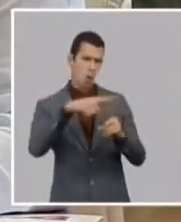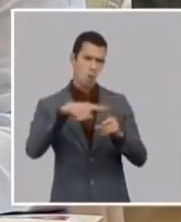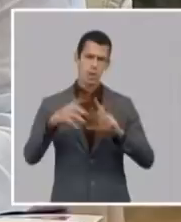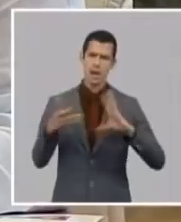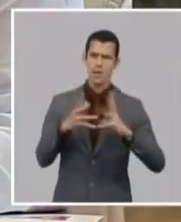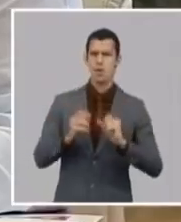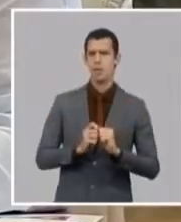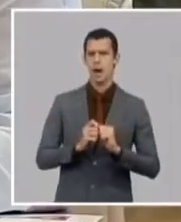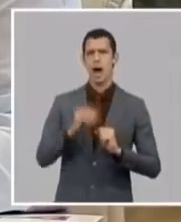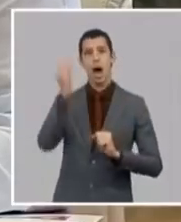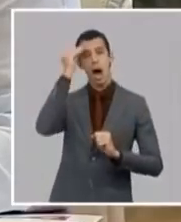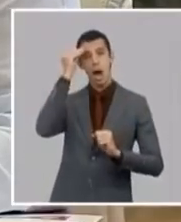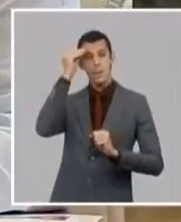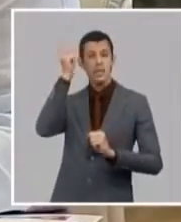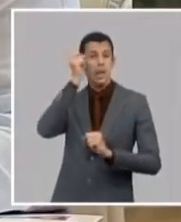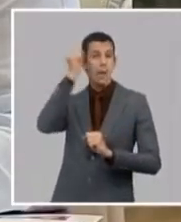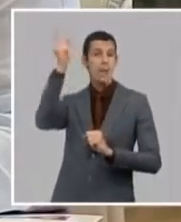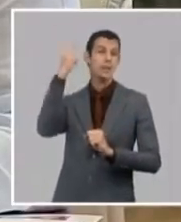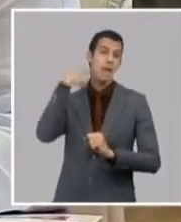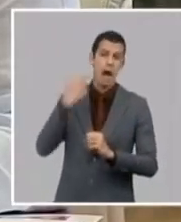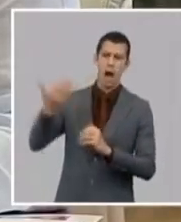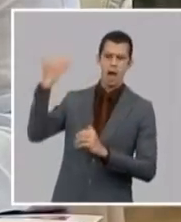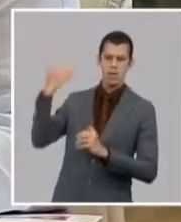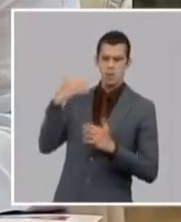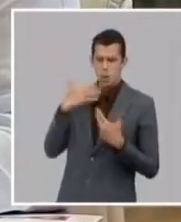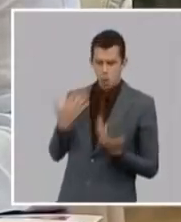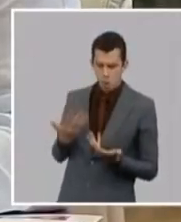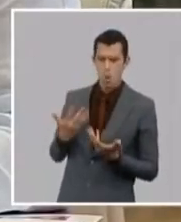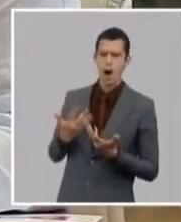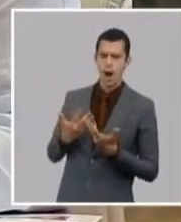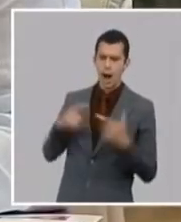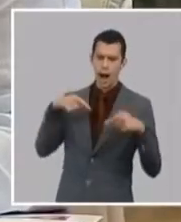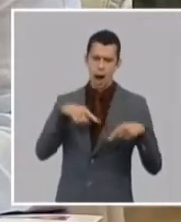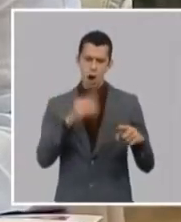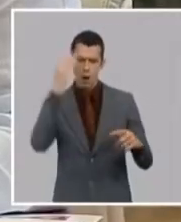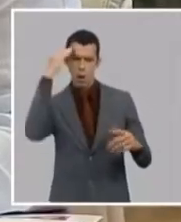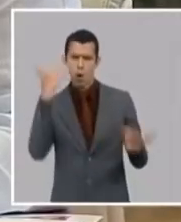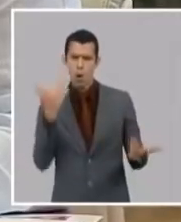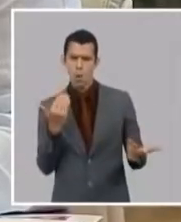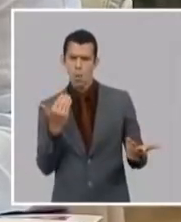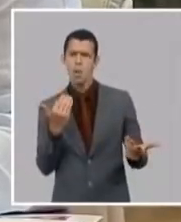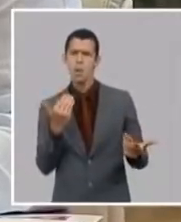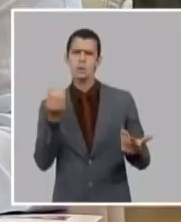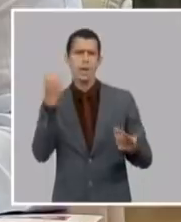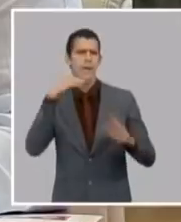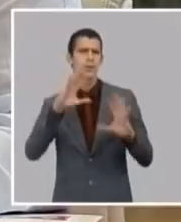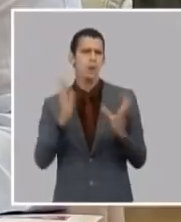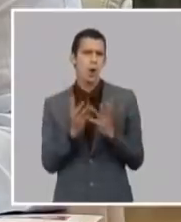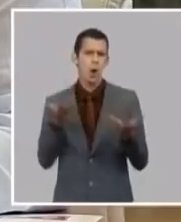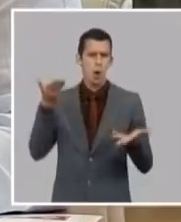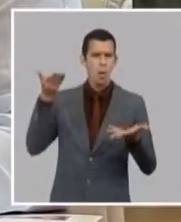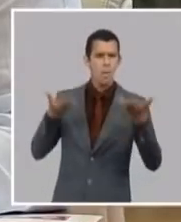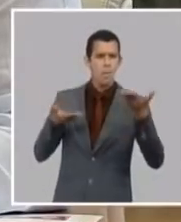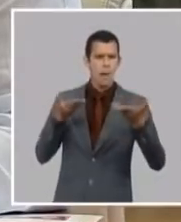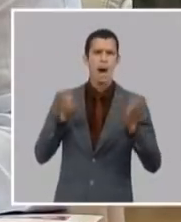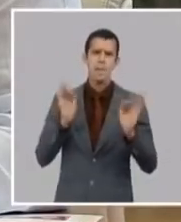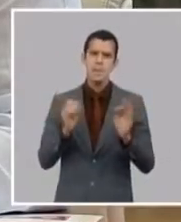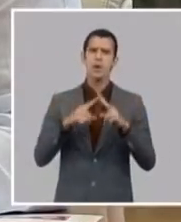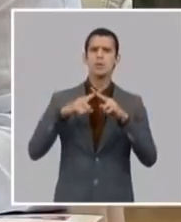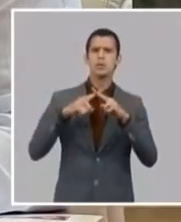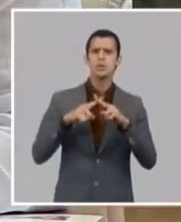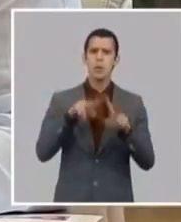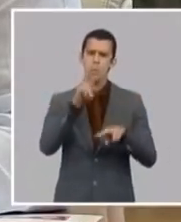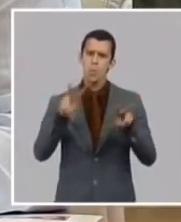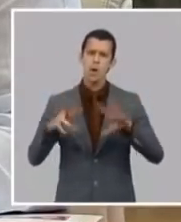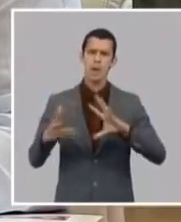experiencias tratando de avanzar más y también sufriendo los embates de las cosas que no nos quedan como